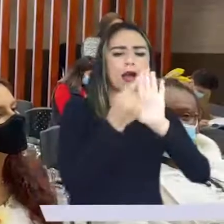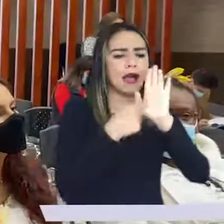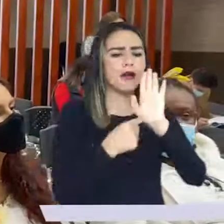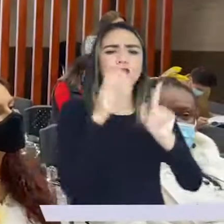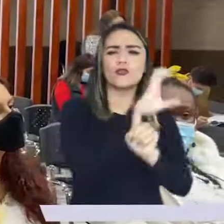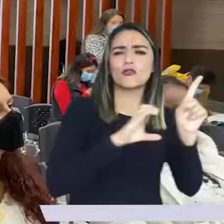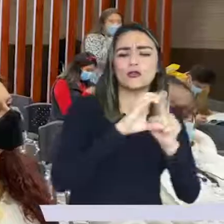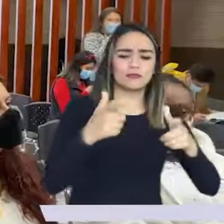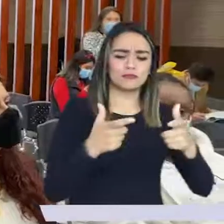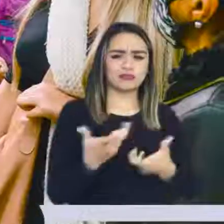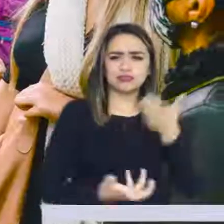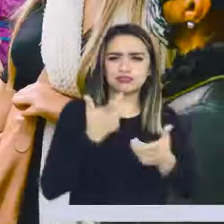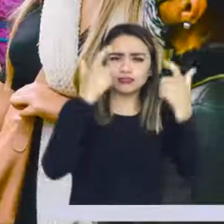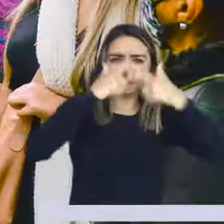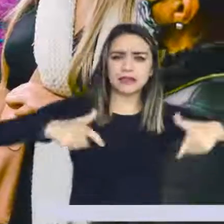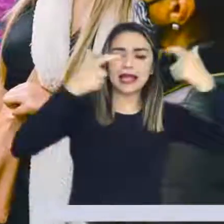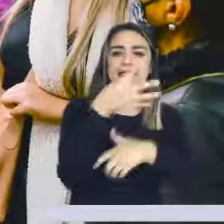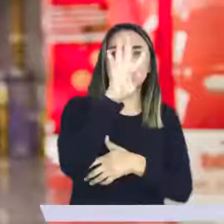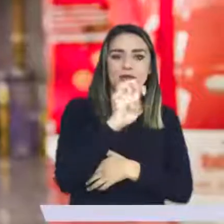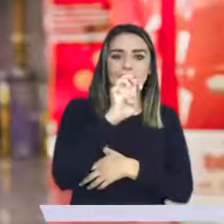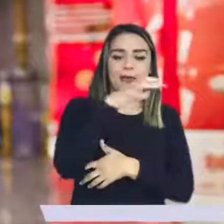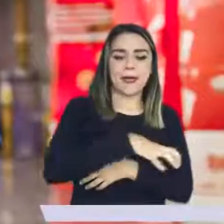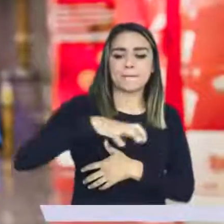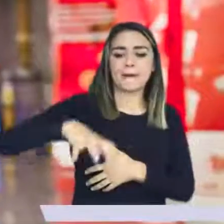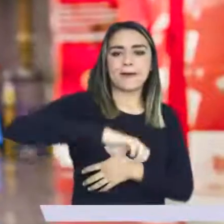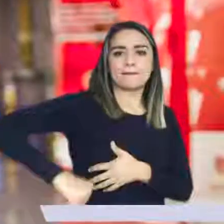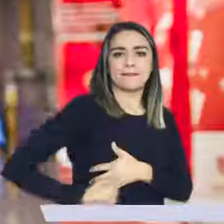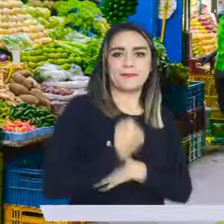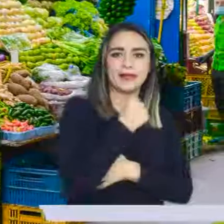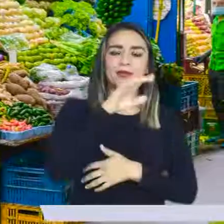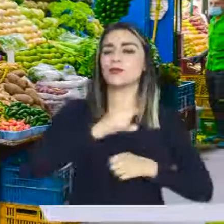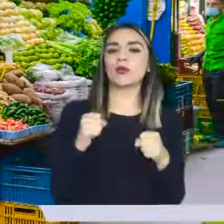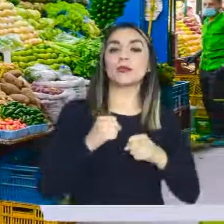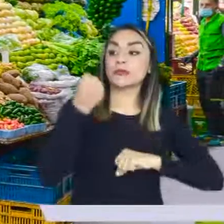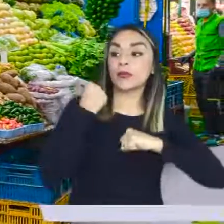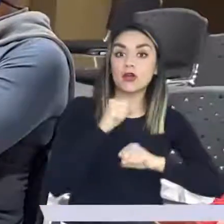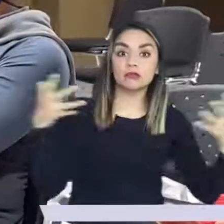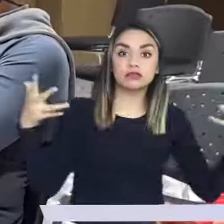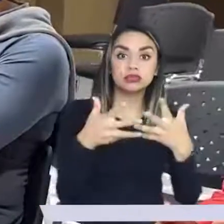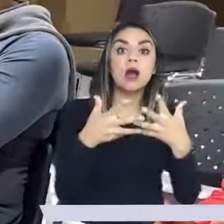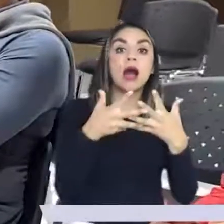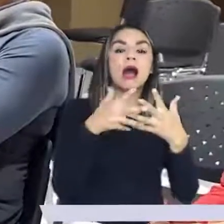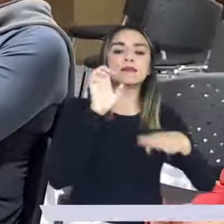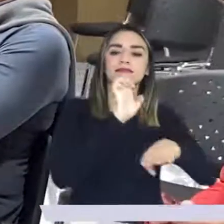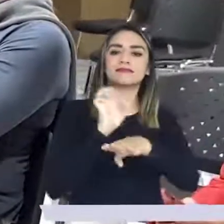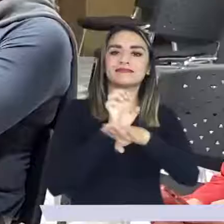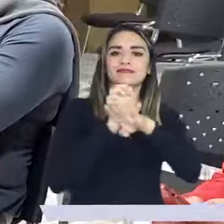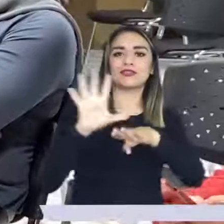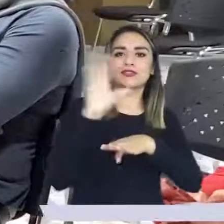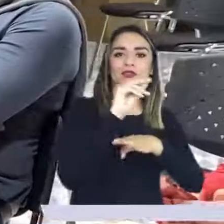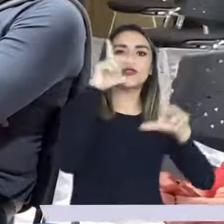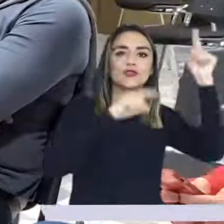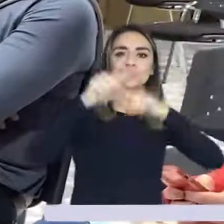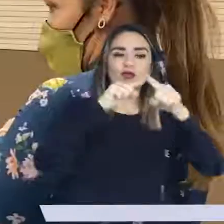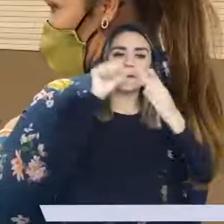la oferta turística, cultural y gastronómica de 19 plazas distritales de mercado de Bogotá. Con este esfuerzo conjunto se busca que las